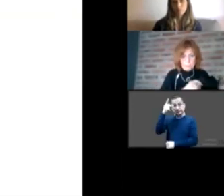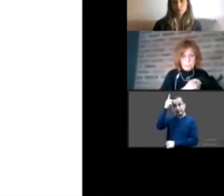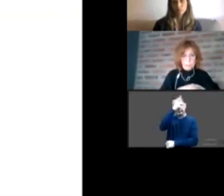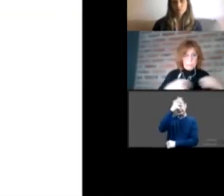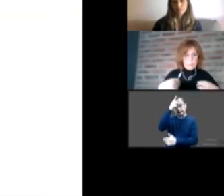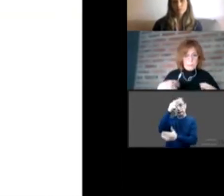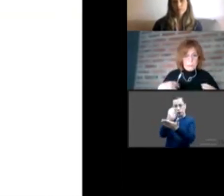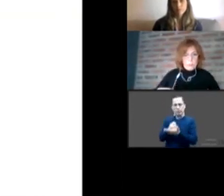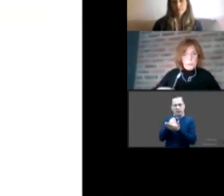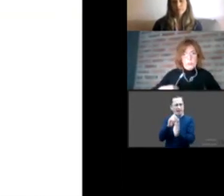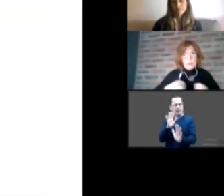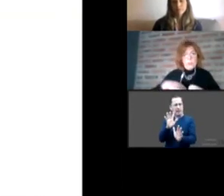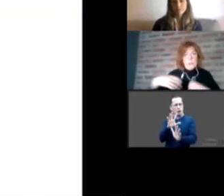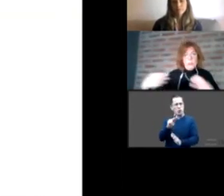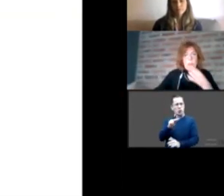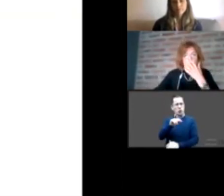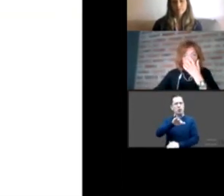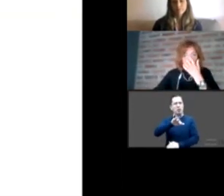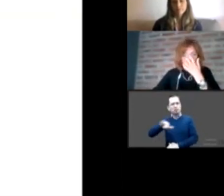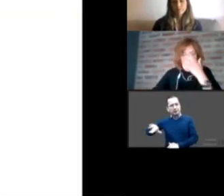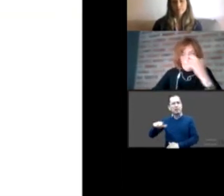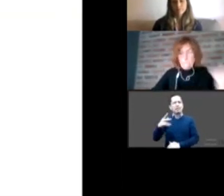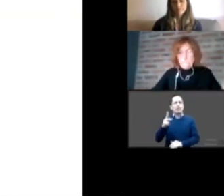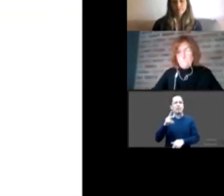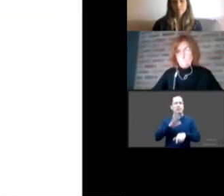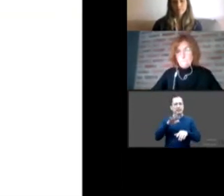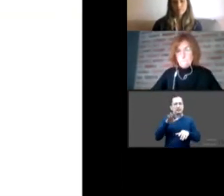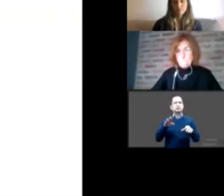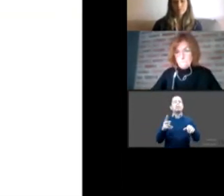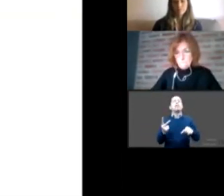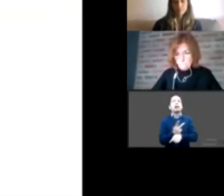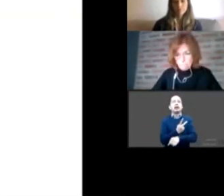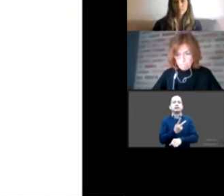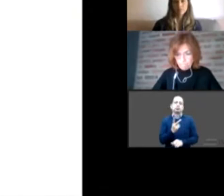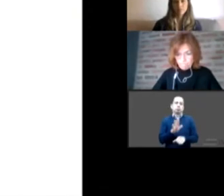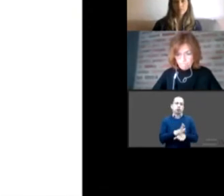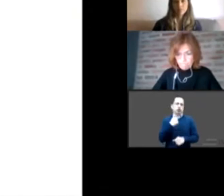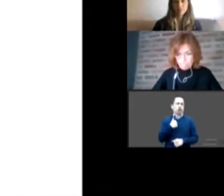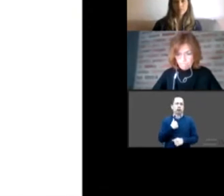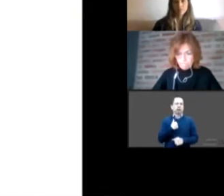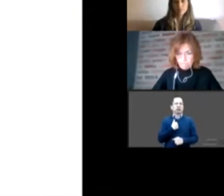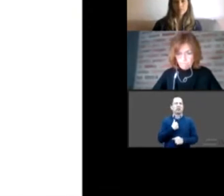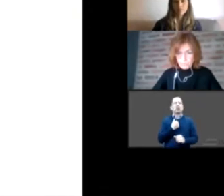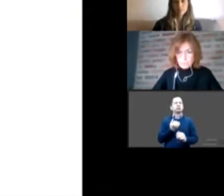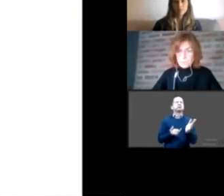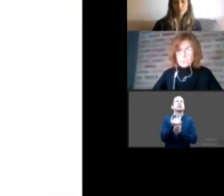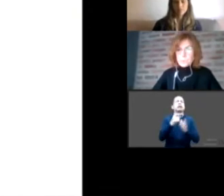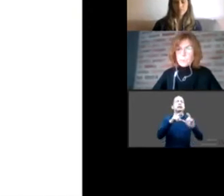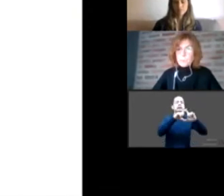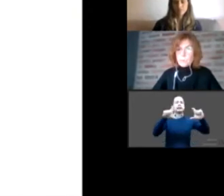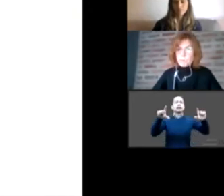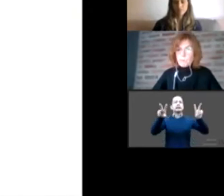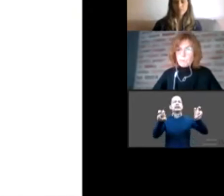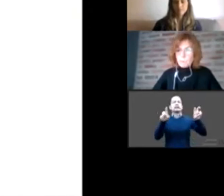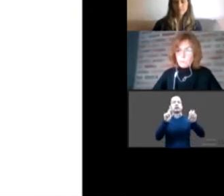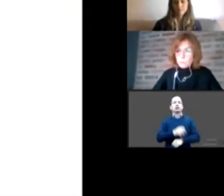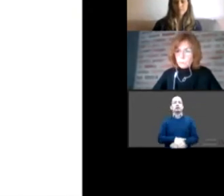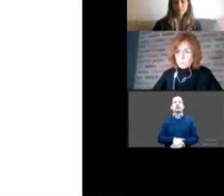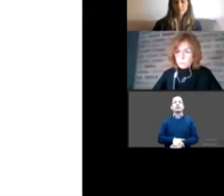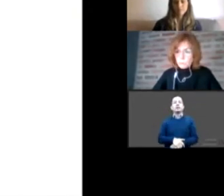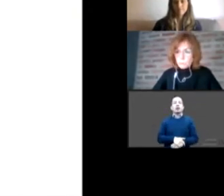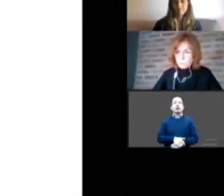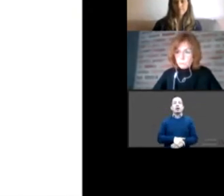usar, digamos, el título principal, adopción y familias de acogida. Como dice